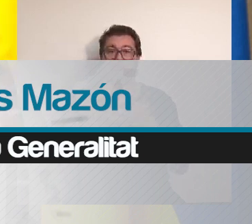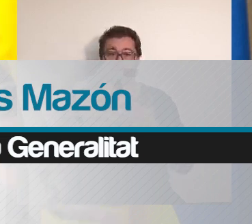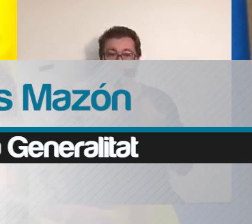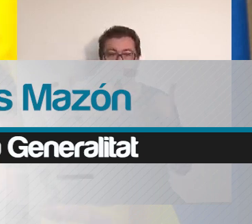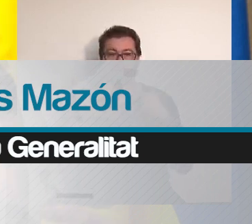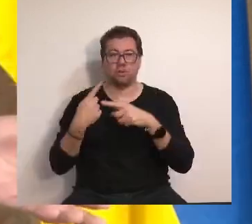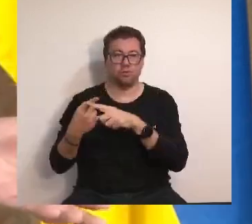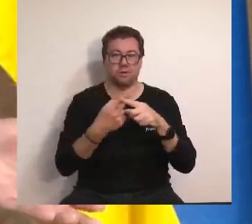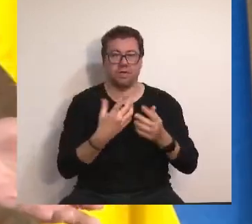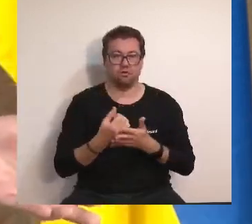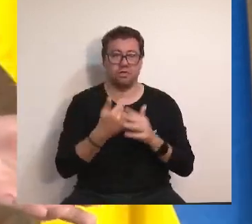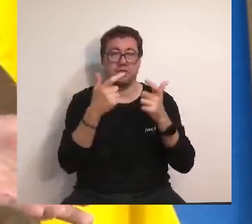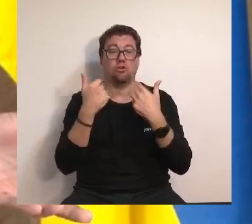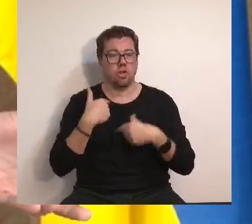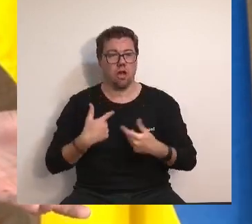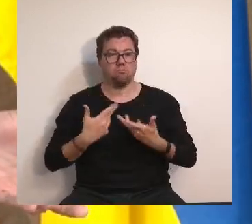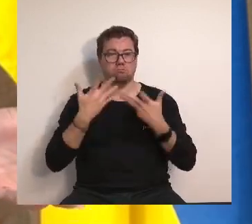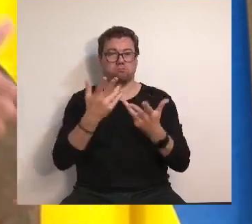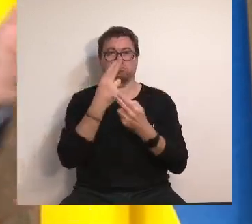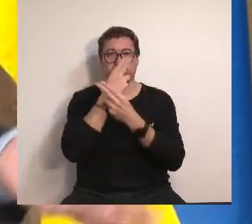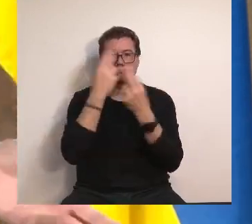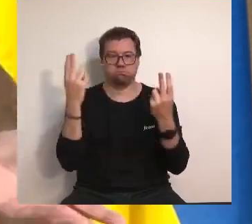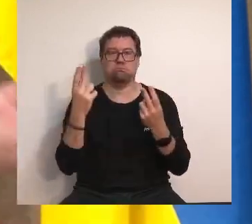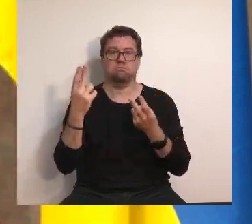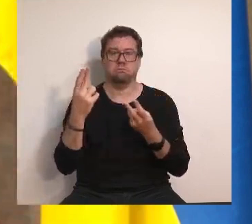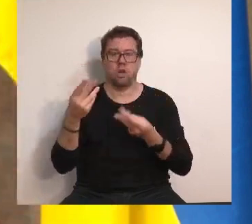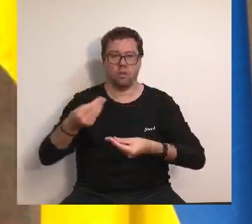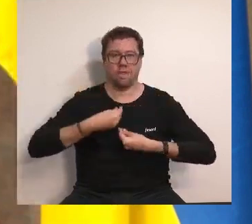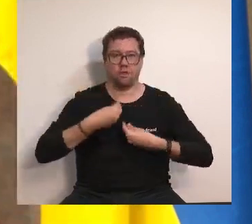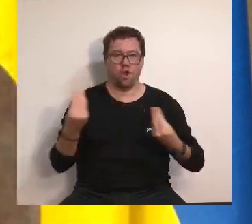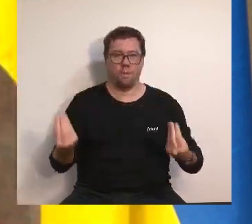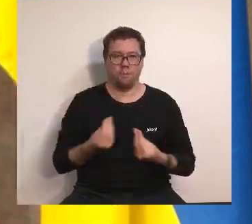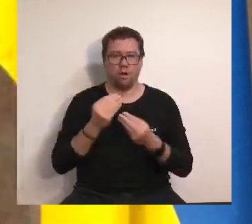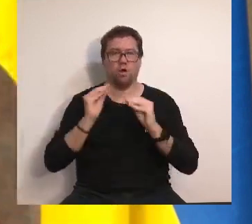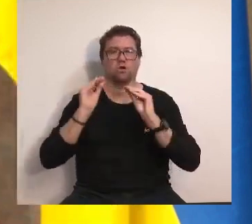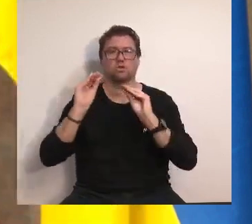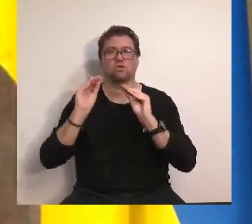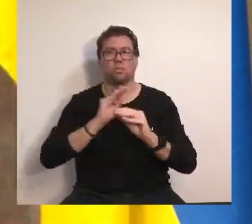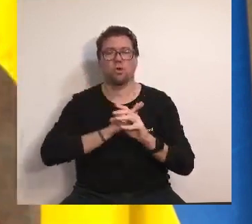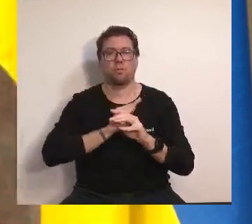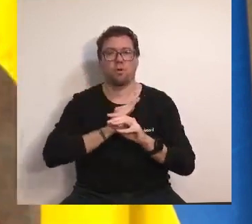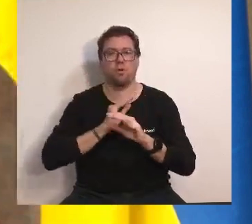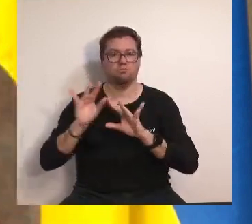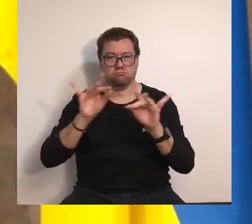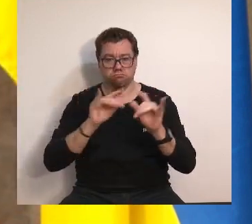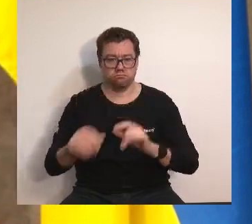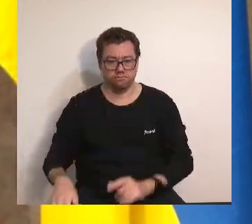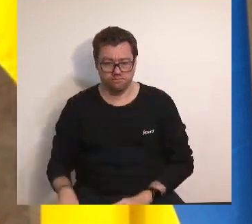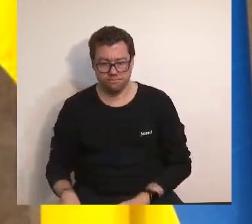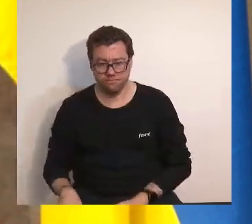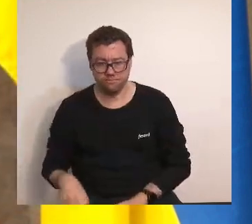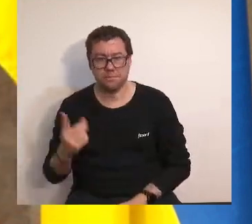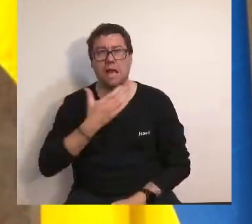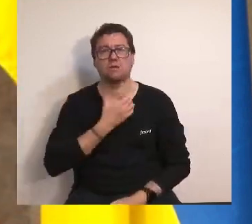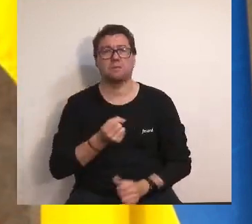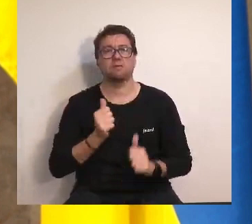El sector ya la está demostrando, poniéndose a disposición y trayéndonos lo mejor de su propio expertise. Los ayuntamientos